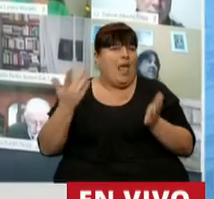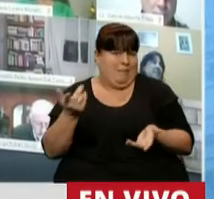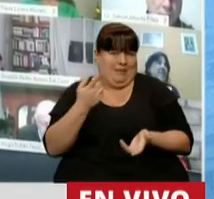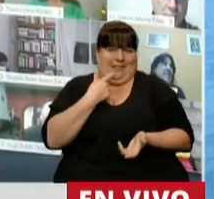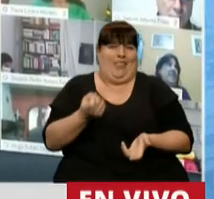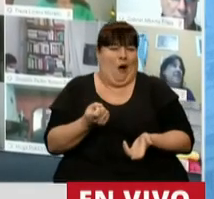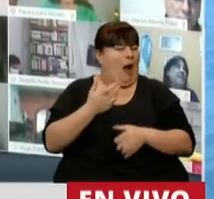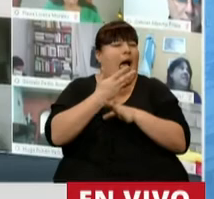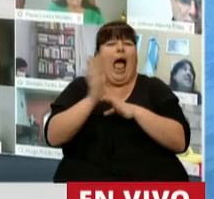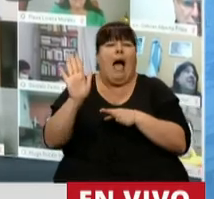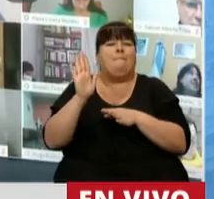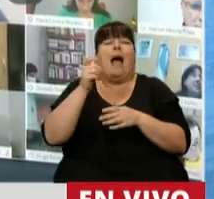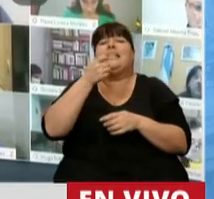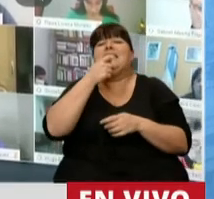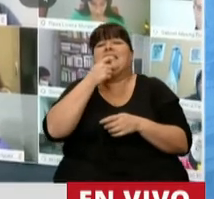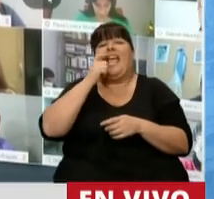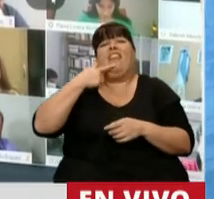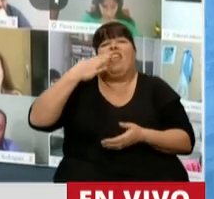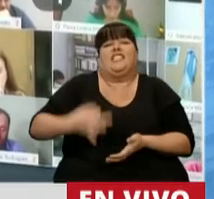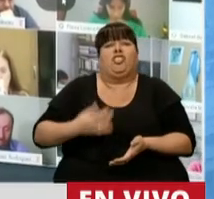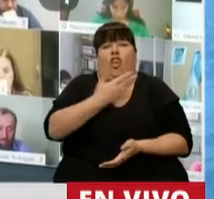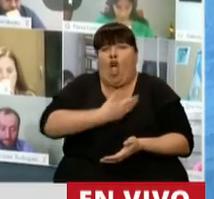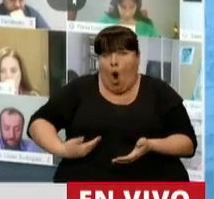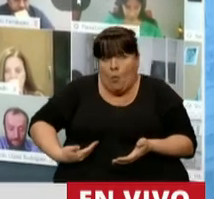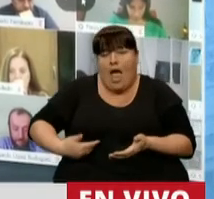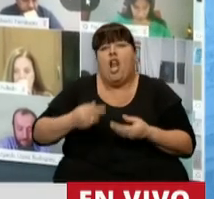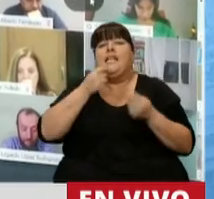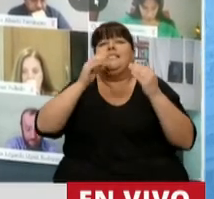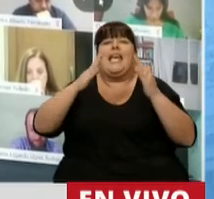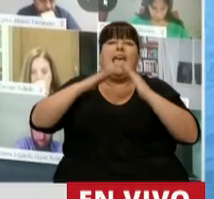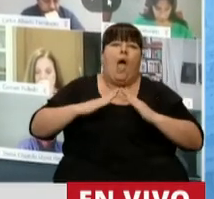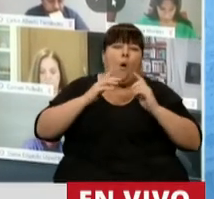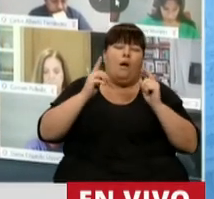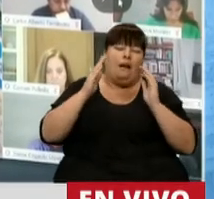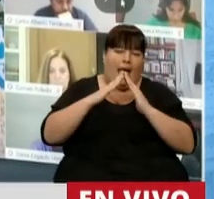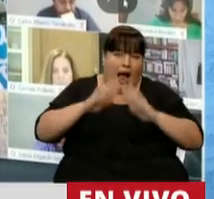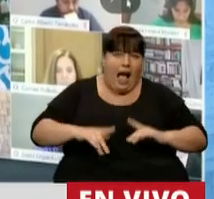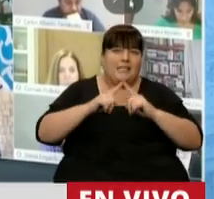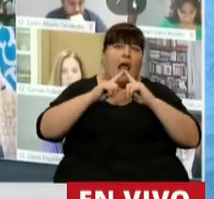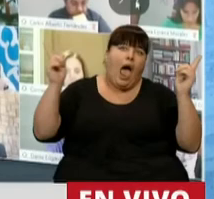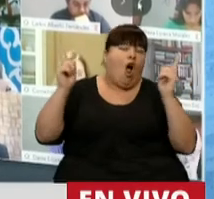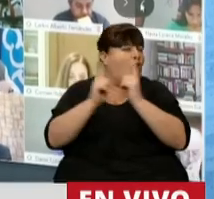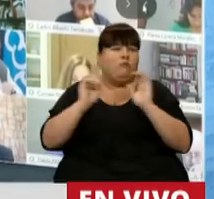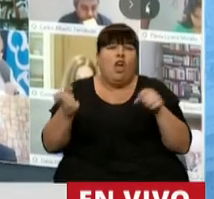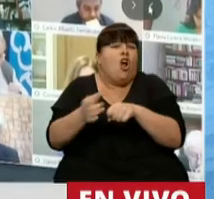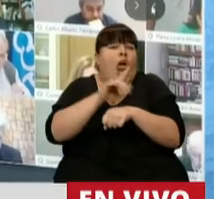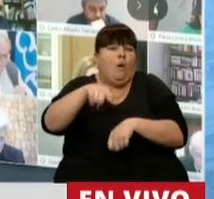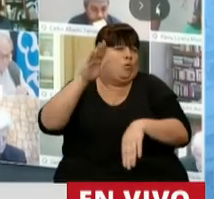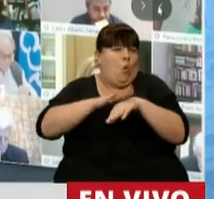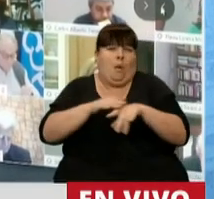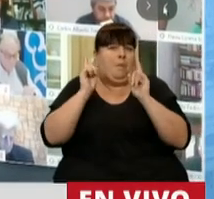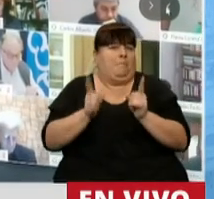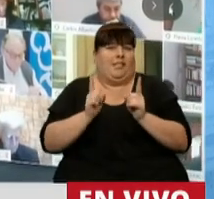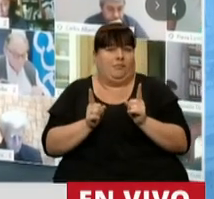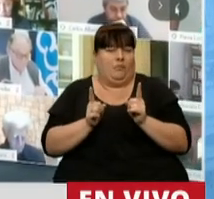nos damos cuenta que más allá de las medidas que pudiesen haber tomado respecto de cuarentenas largas o cortas, la pandemia es la que está causando este